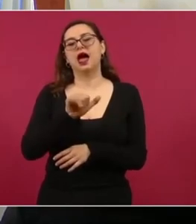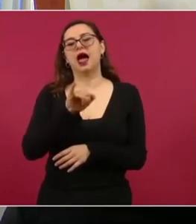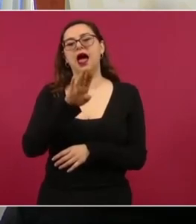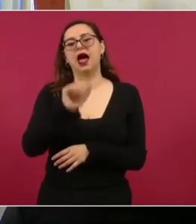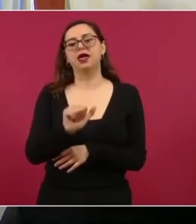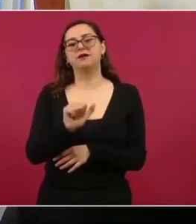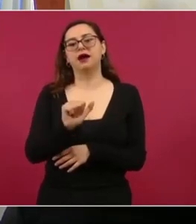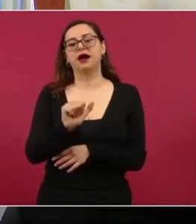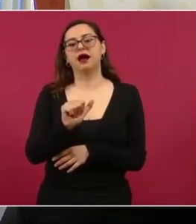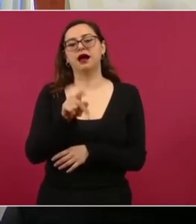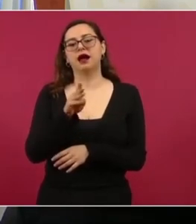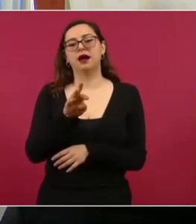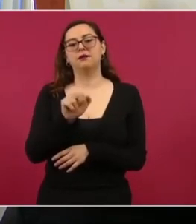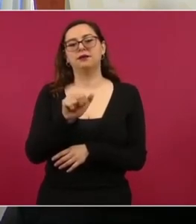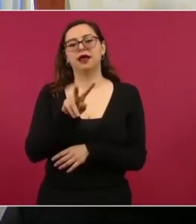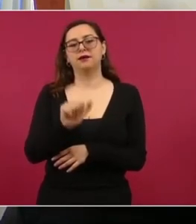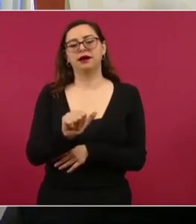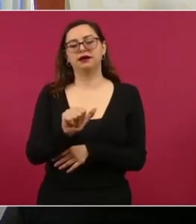Tampico.